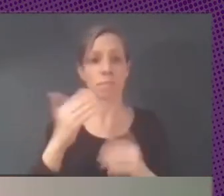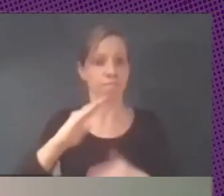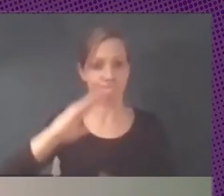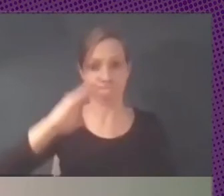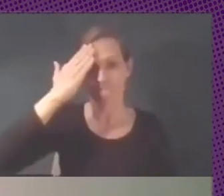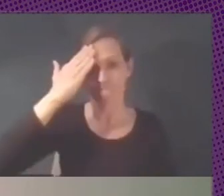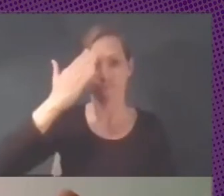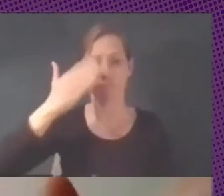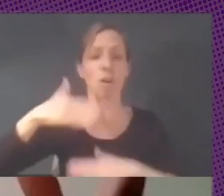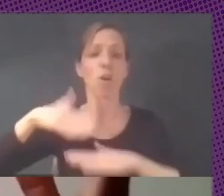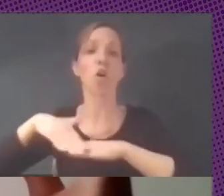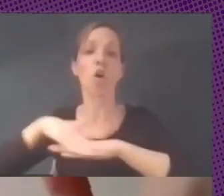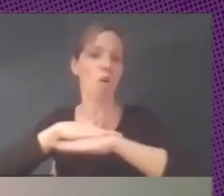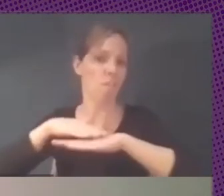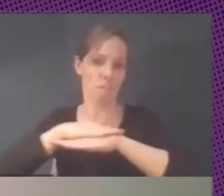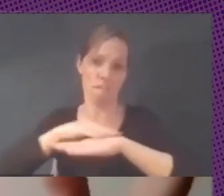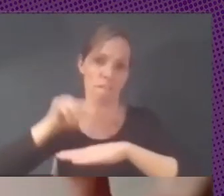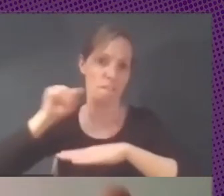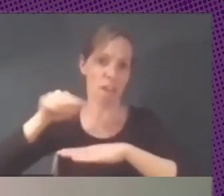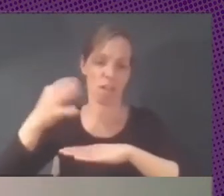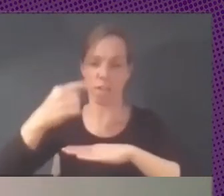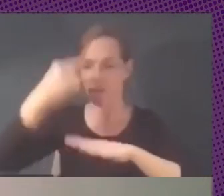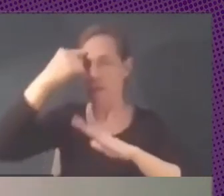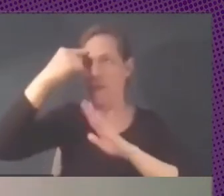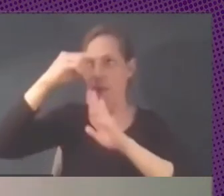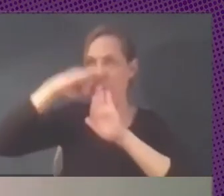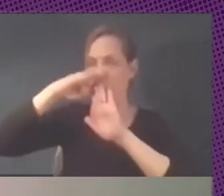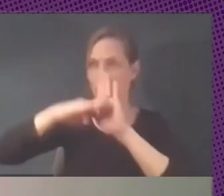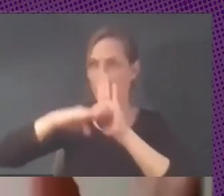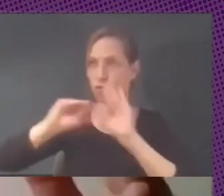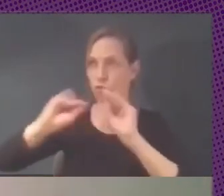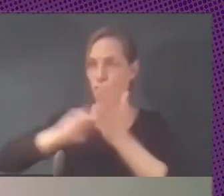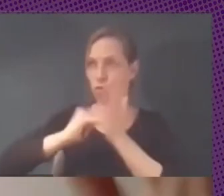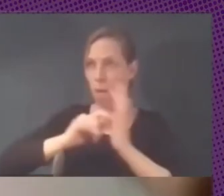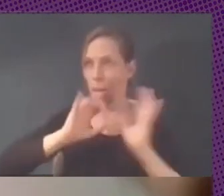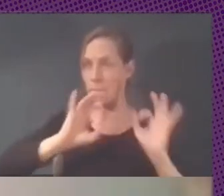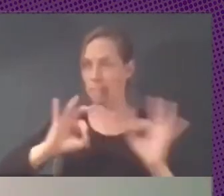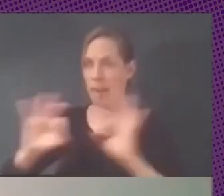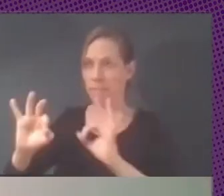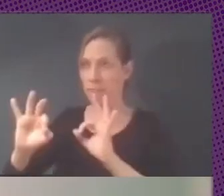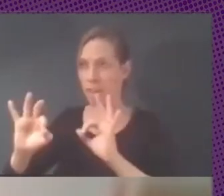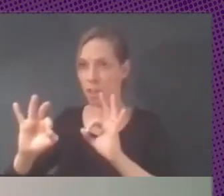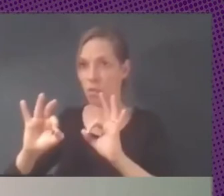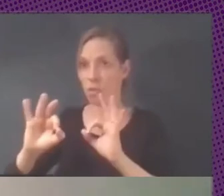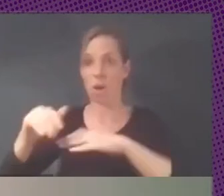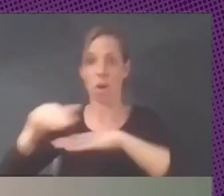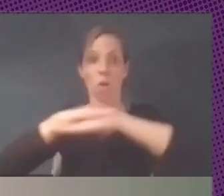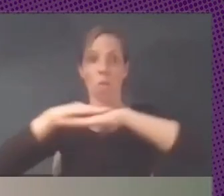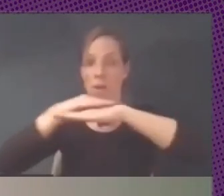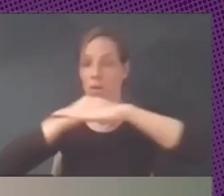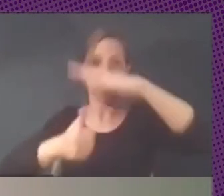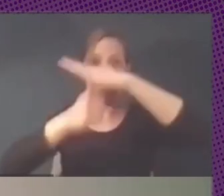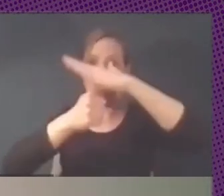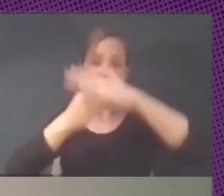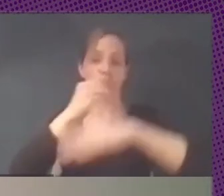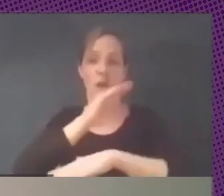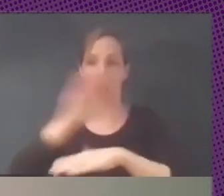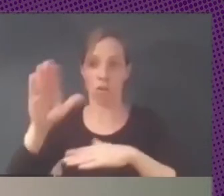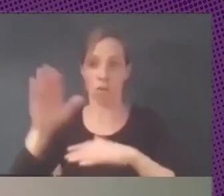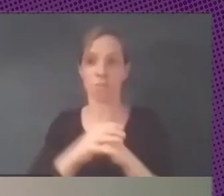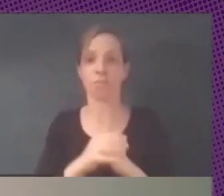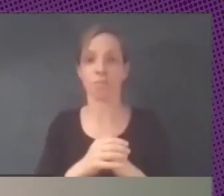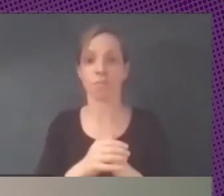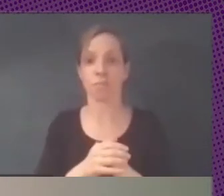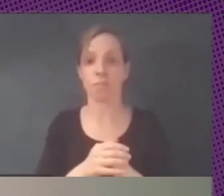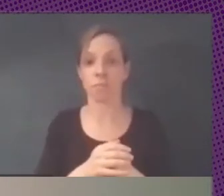clave gobierno o sea se tiene que pensar en un programa en planificación a nivel cuanto más arriba mejor y para cerrar esta parte